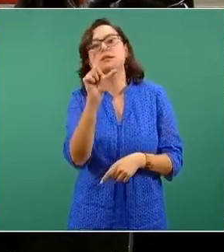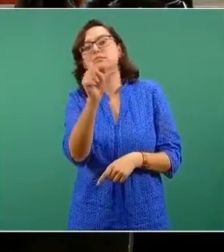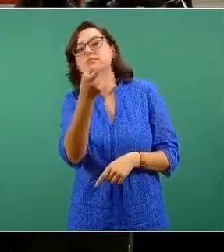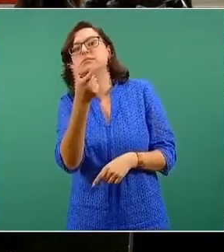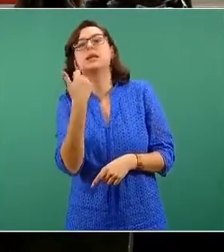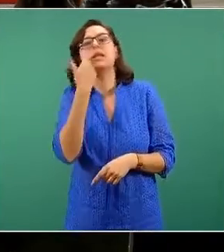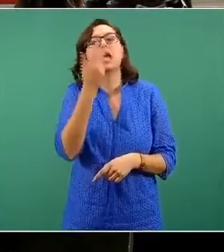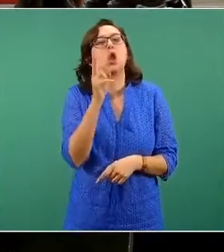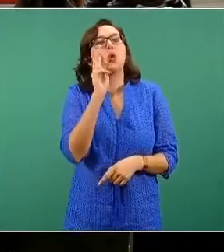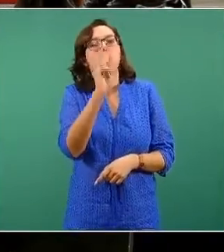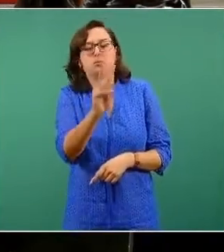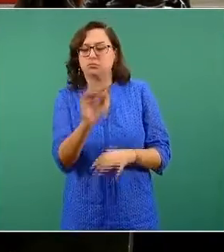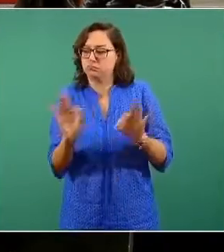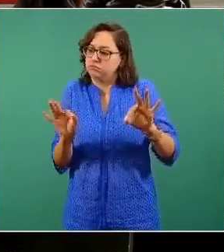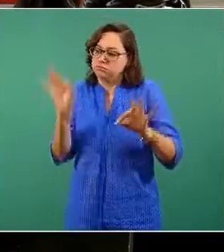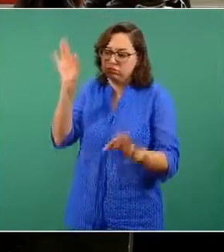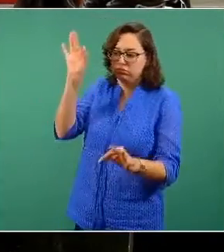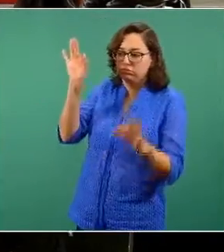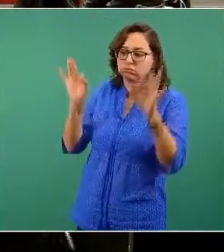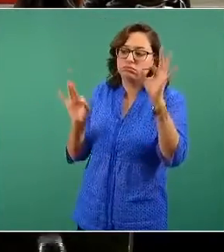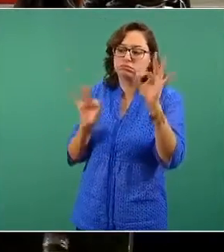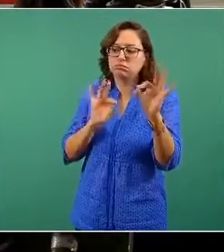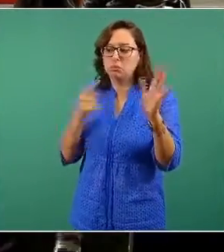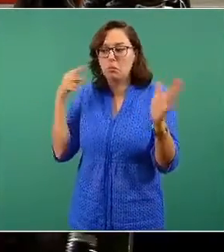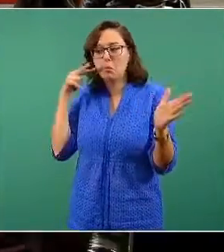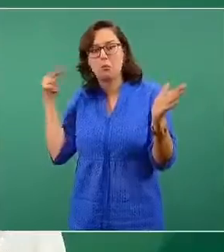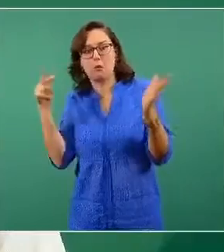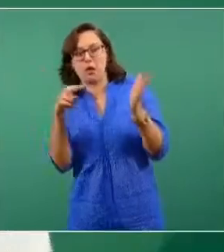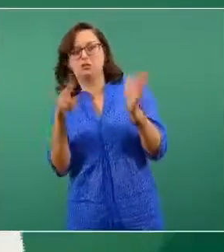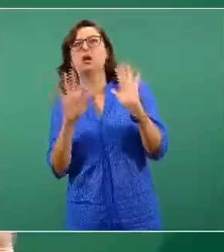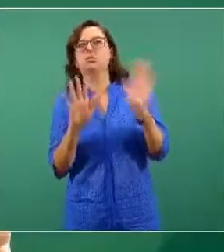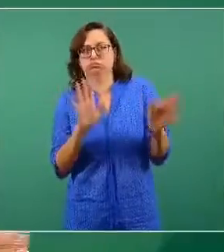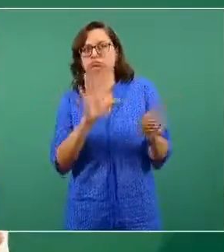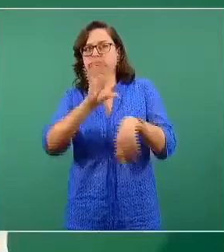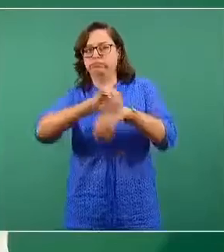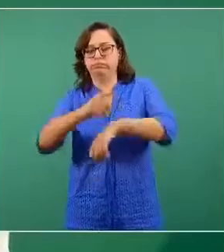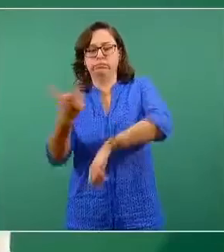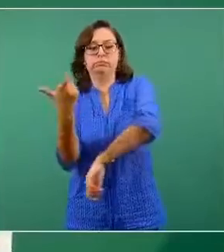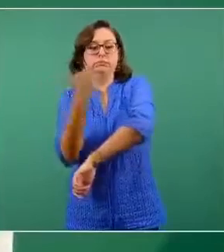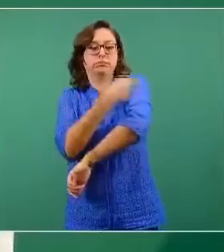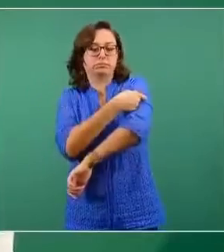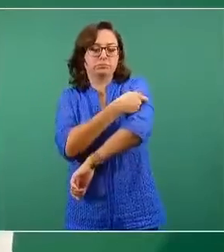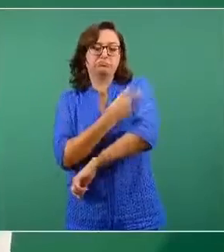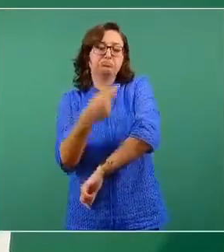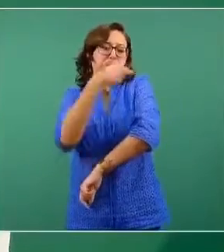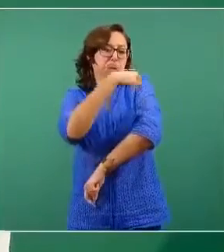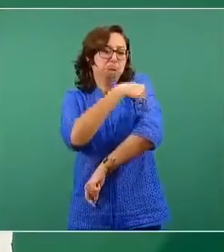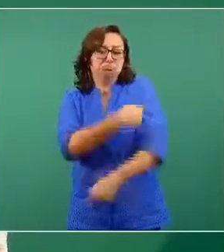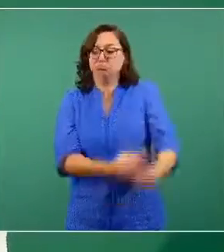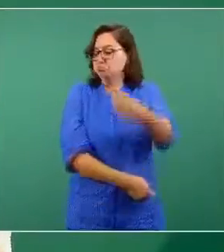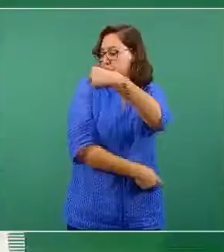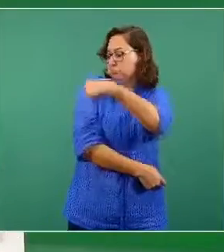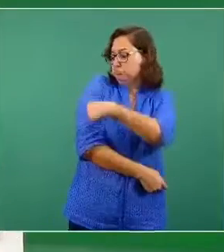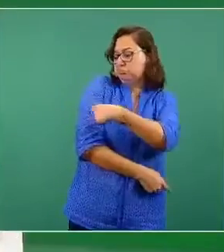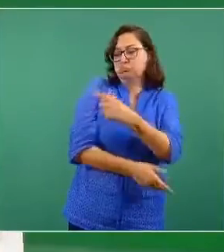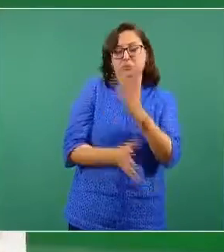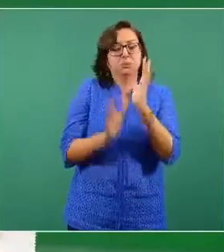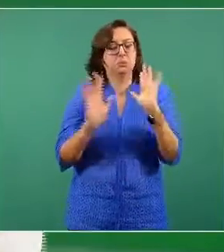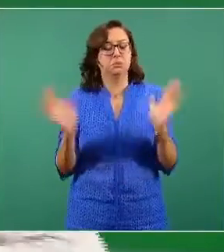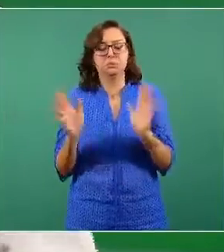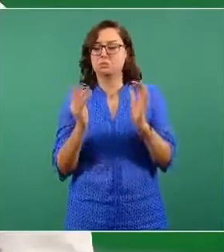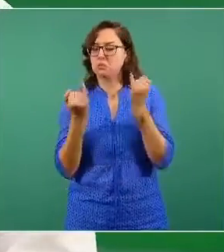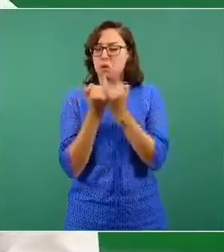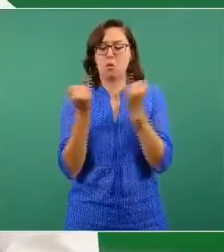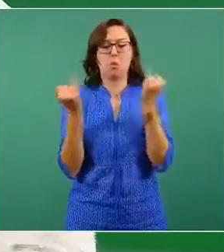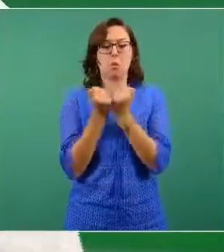muestra la jeringuilla, se le aplica, etcétera. La inyección se pone en cualquiera de los brazos, en la zona del hombro.